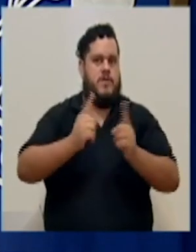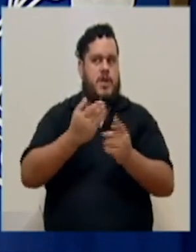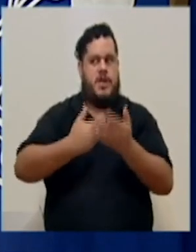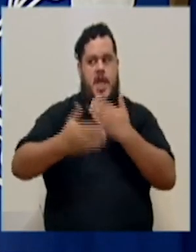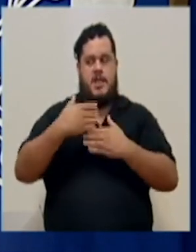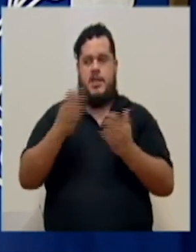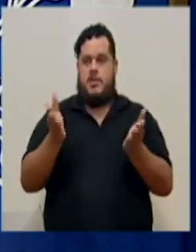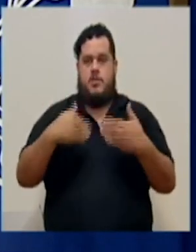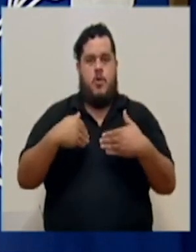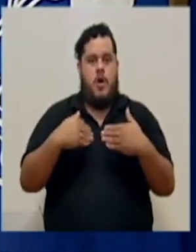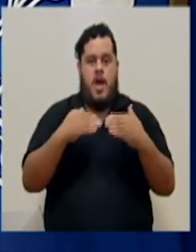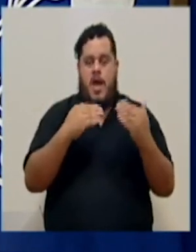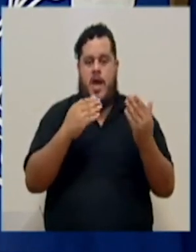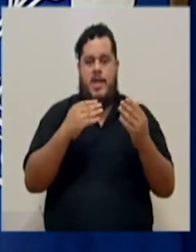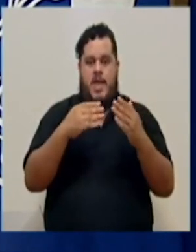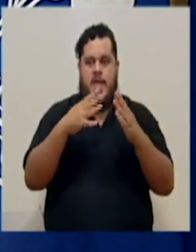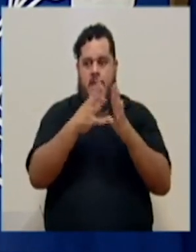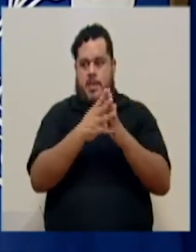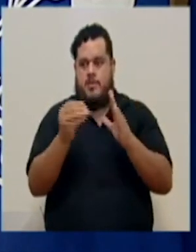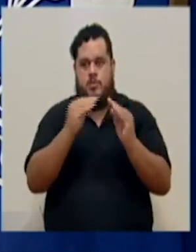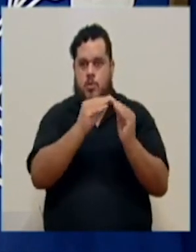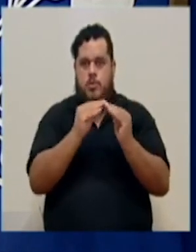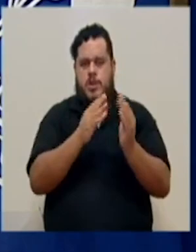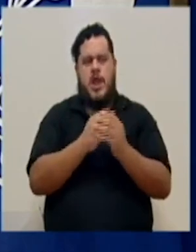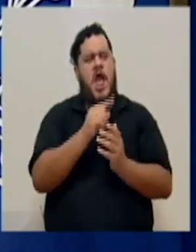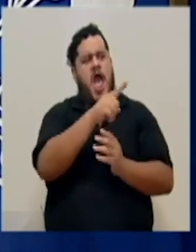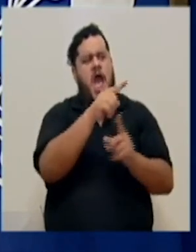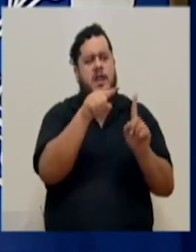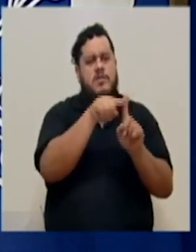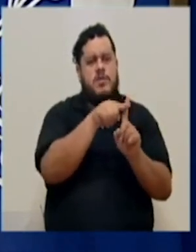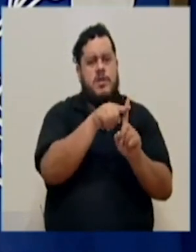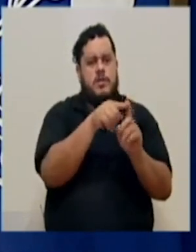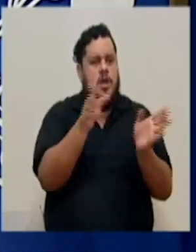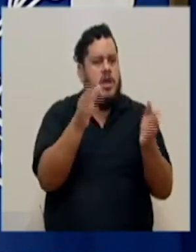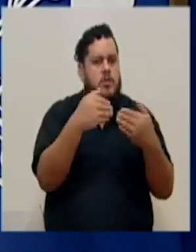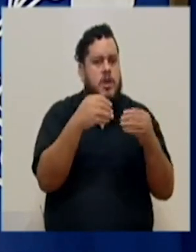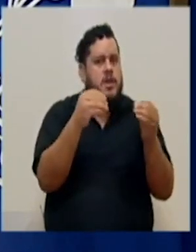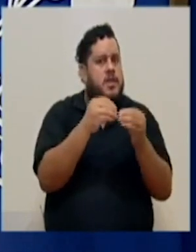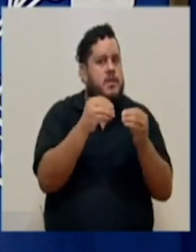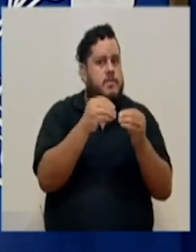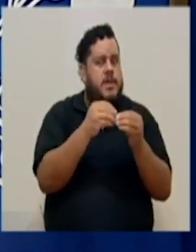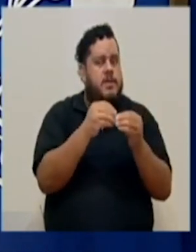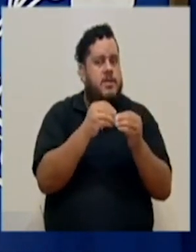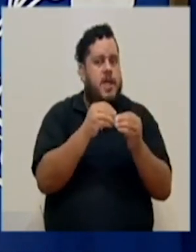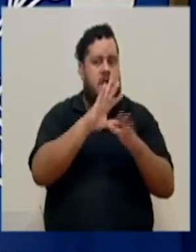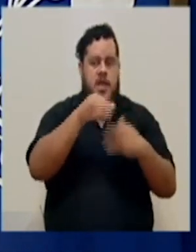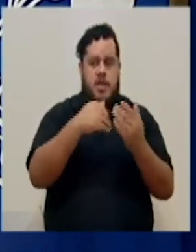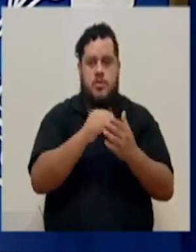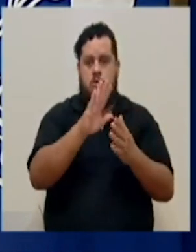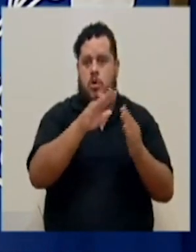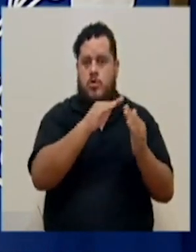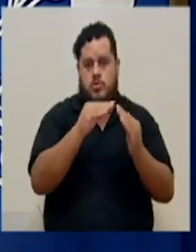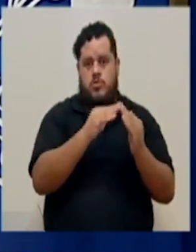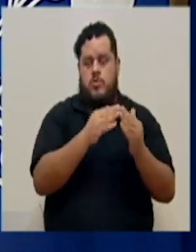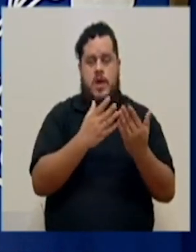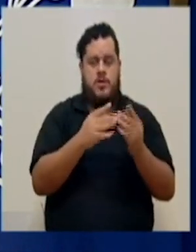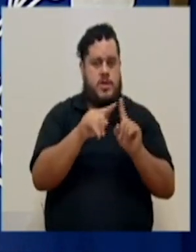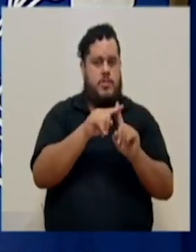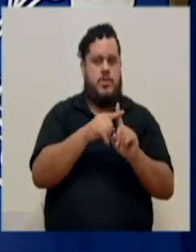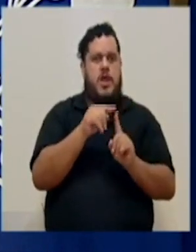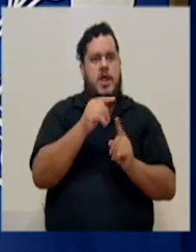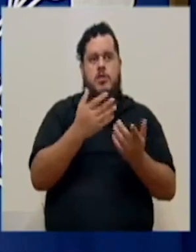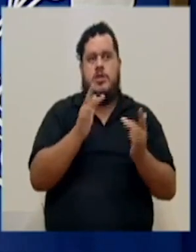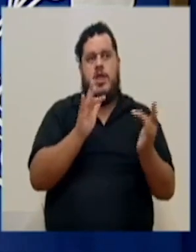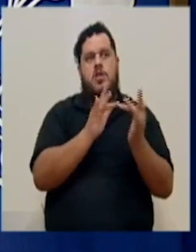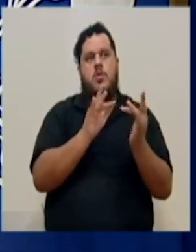comunitaria, cuando casi que, ah, sí, fulanito de tal está positivo y no hay nadie más en todo su barrio, ¿verdad?, que estaba positivo y se tuvo